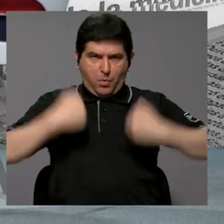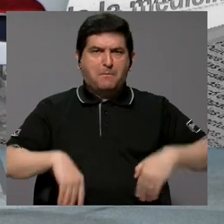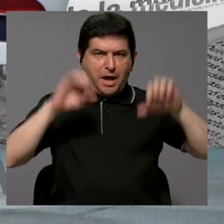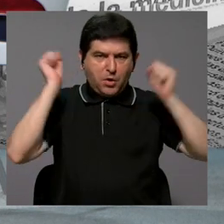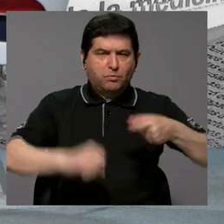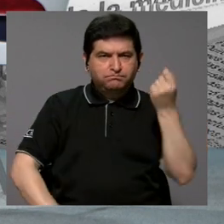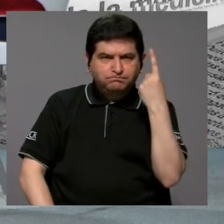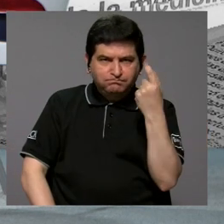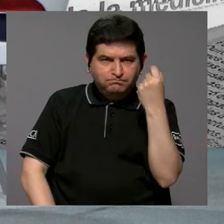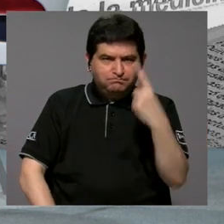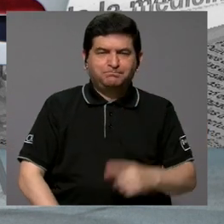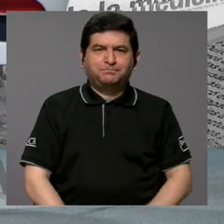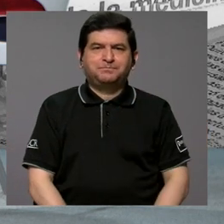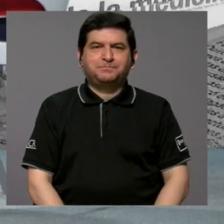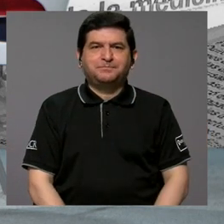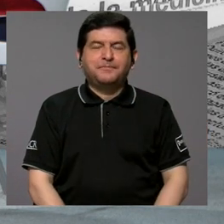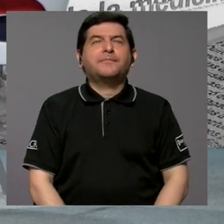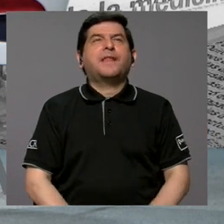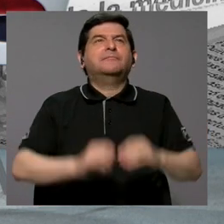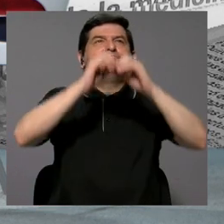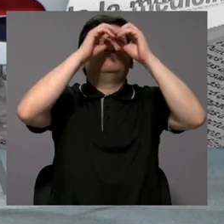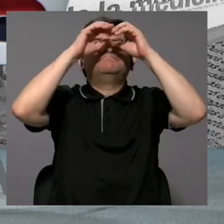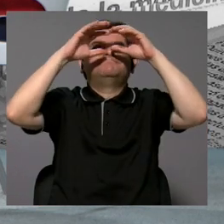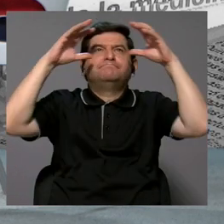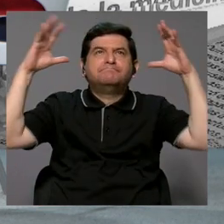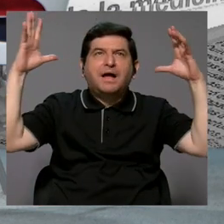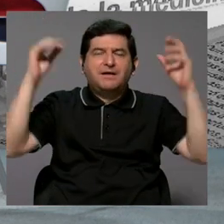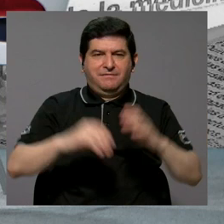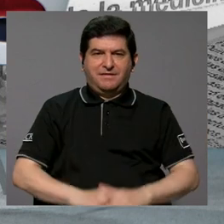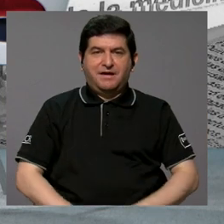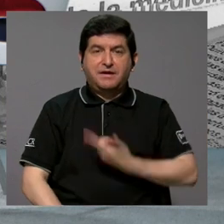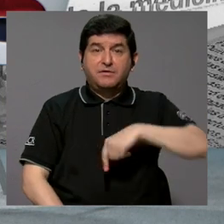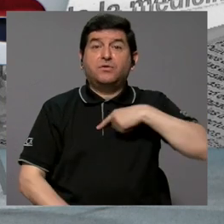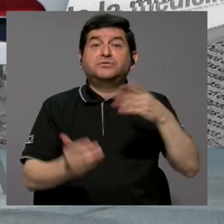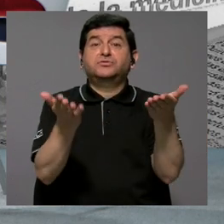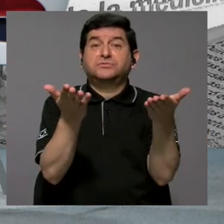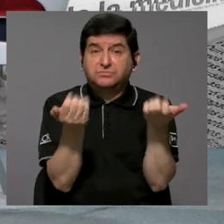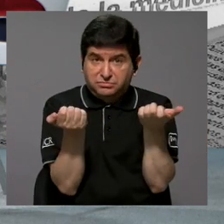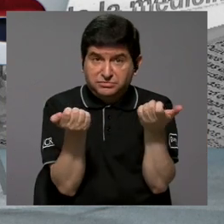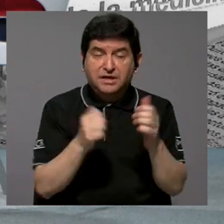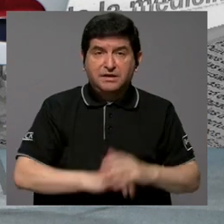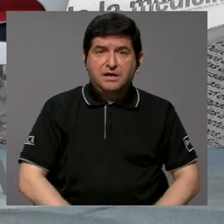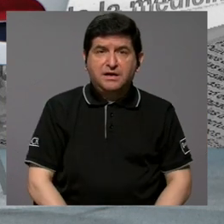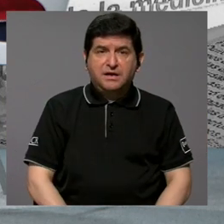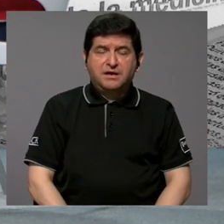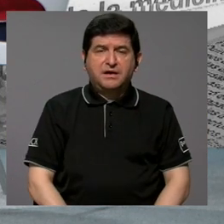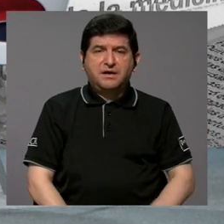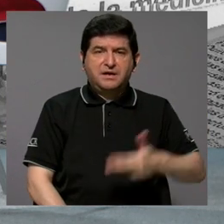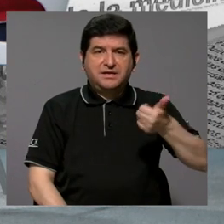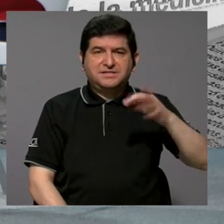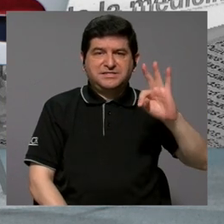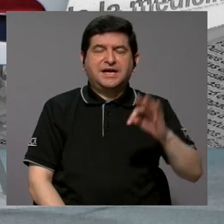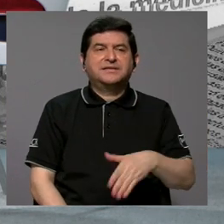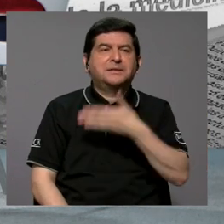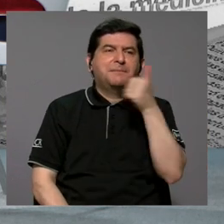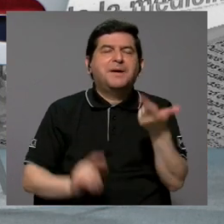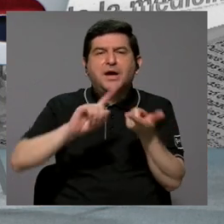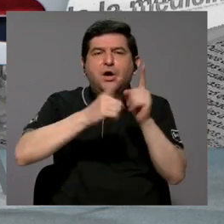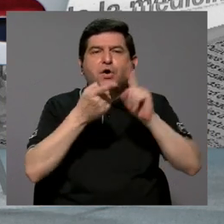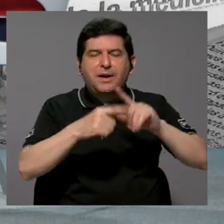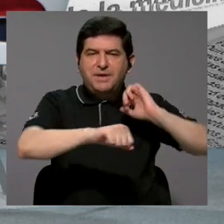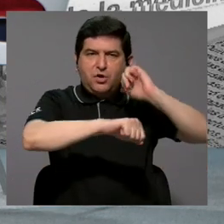puede entenderlo. Entonces, imaginemos aquí que queremos chatear con mi mejor amigo.